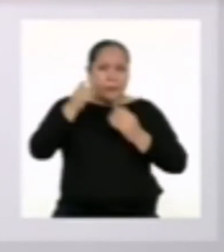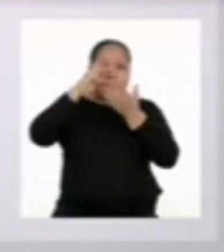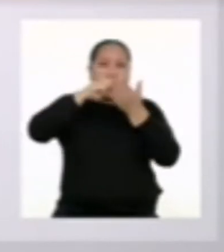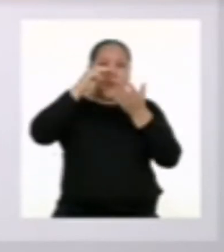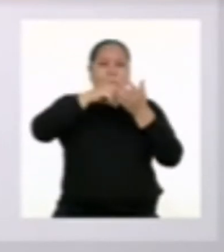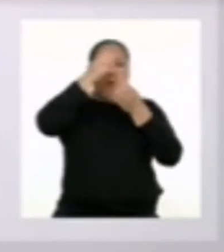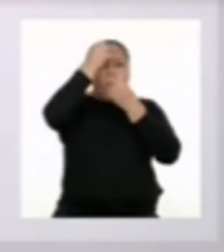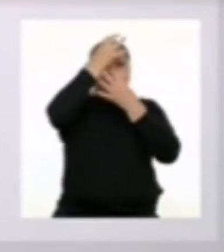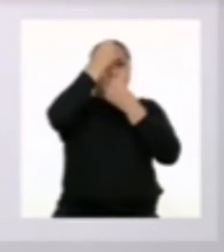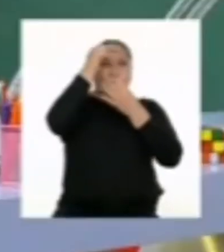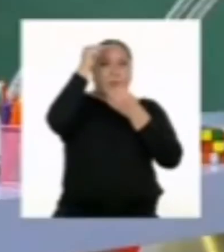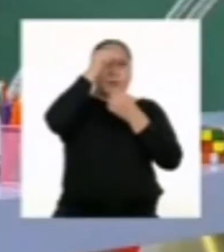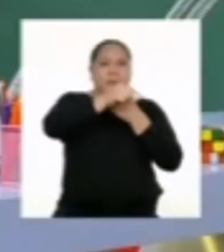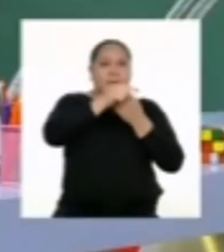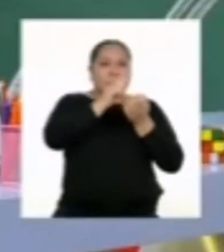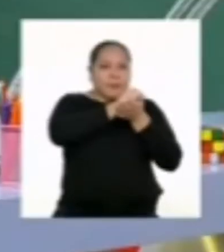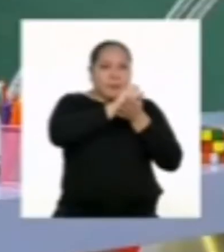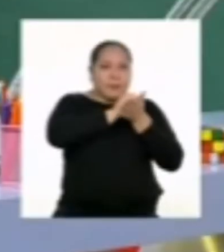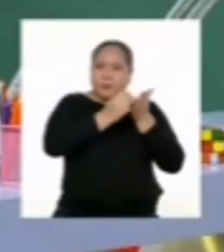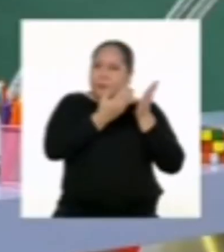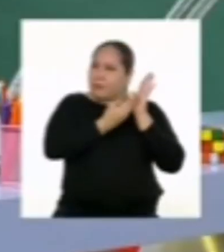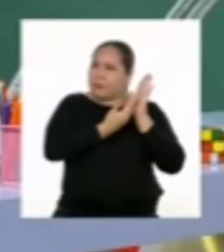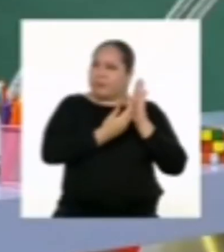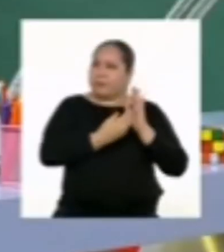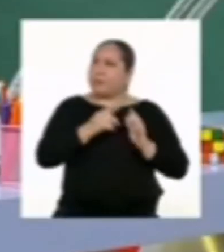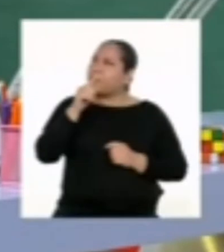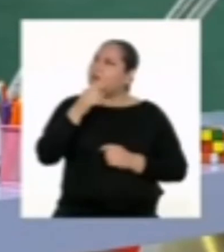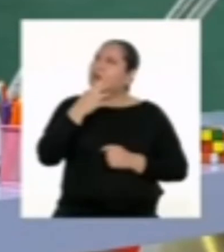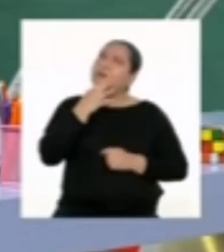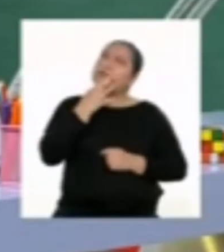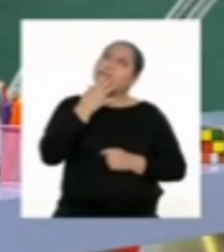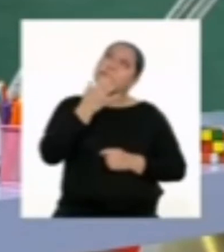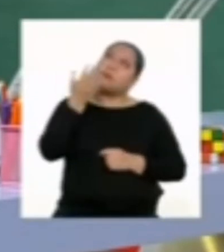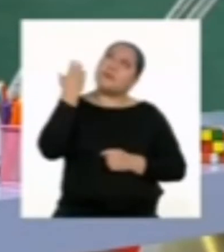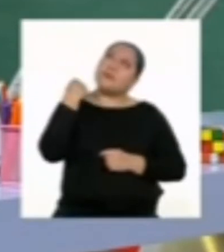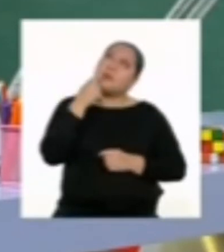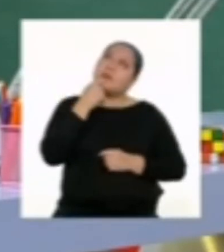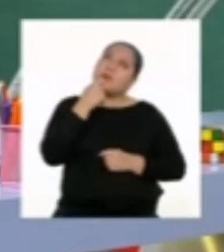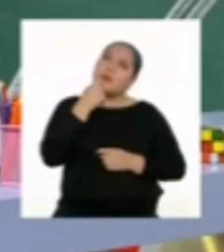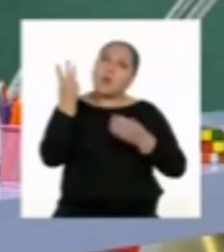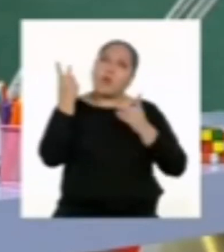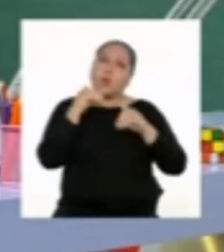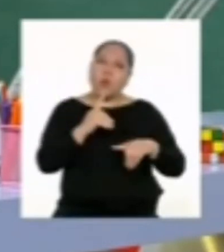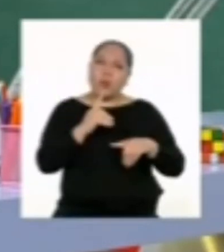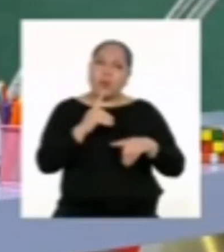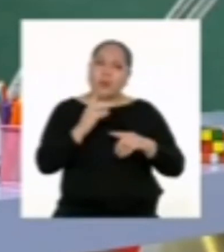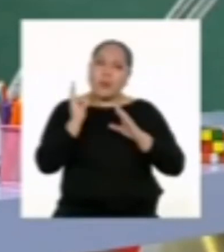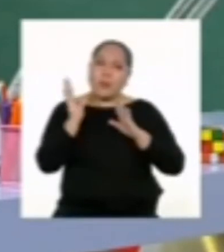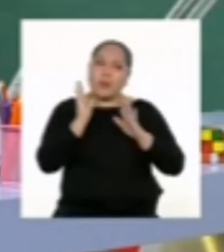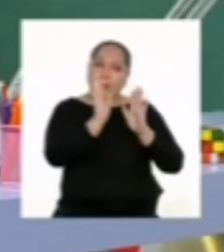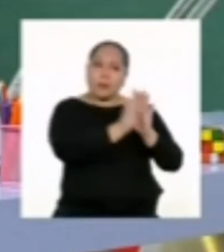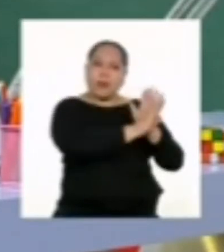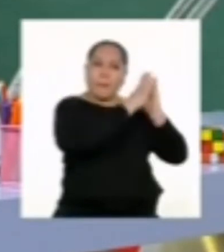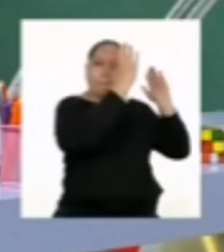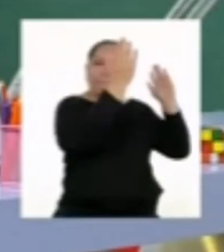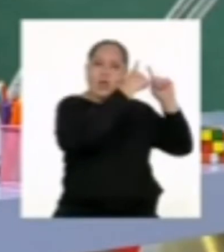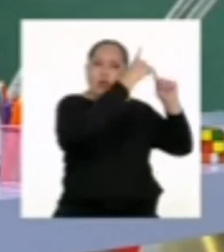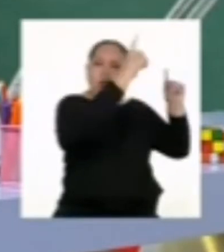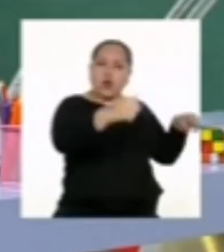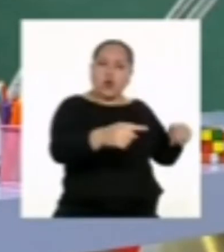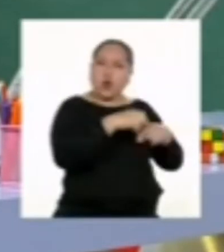información de un texto? ¿Cómo? Eso lo vimos hace poco, cuando elaboramos nuestro periódico mural.